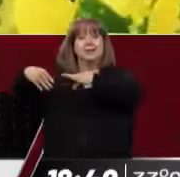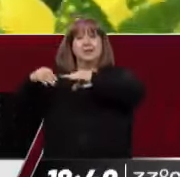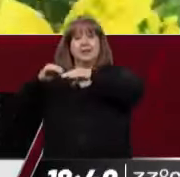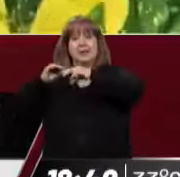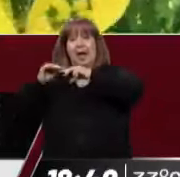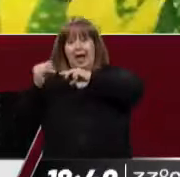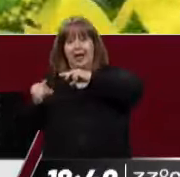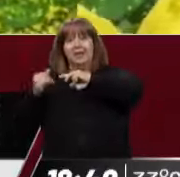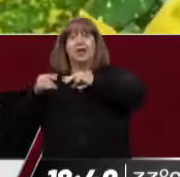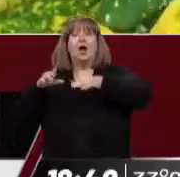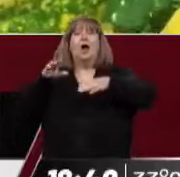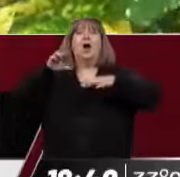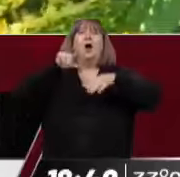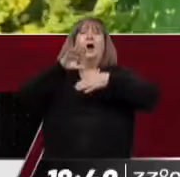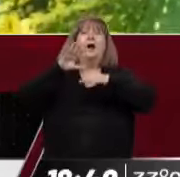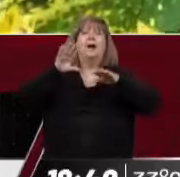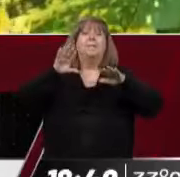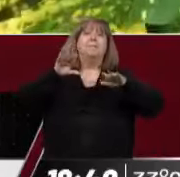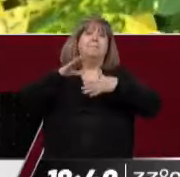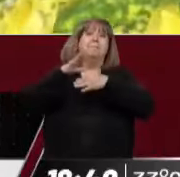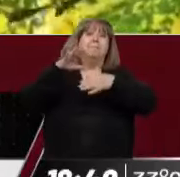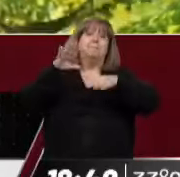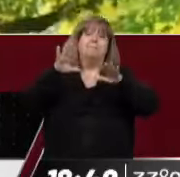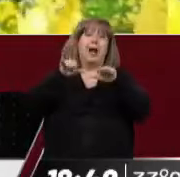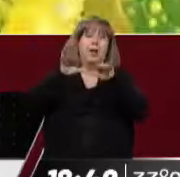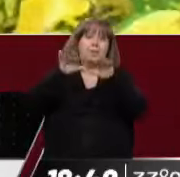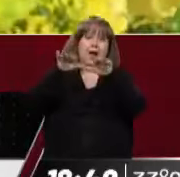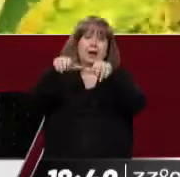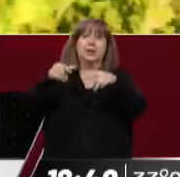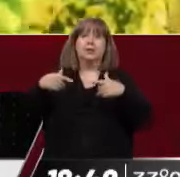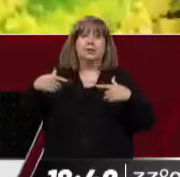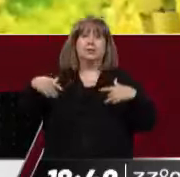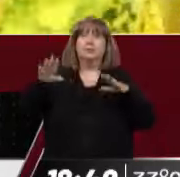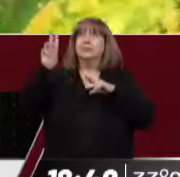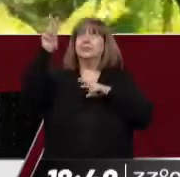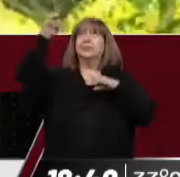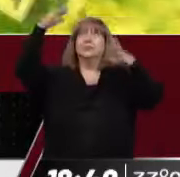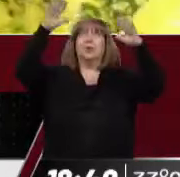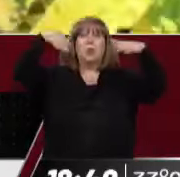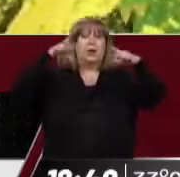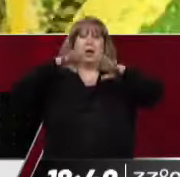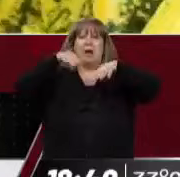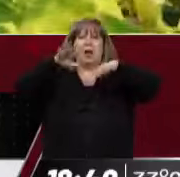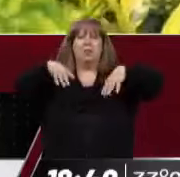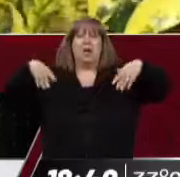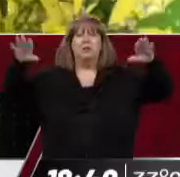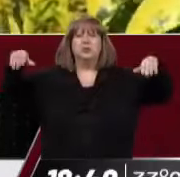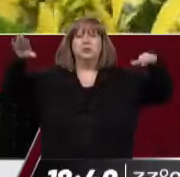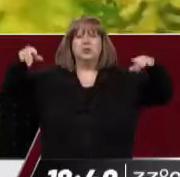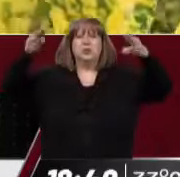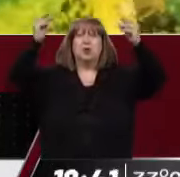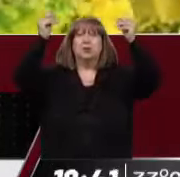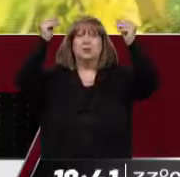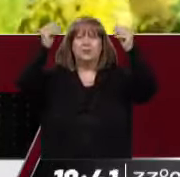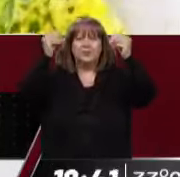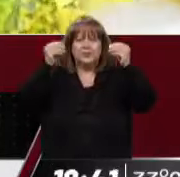calle o alguna paloma que nos aletea, por ejemplo, en la cara, en el parque. Puede ser cualquier paloma, ¿eh? La transmisión es de